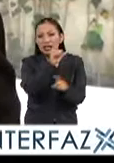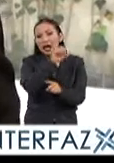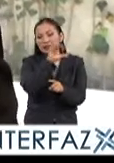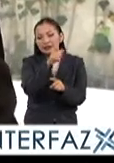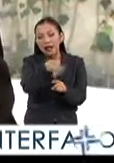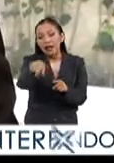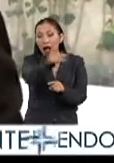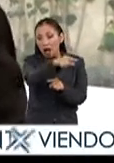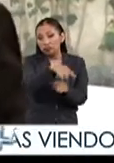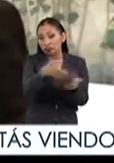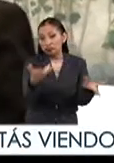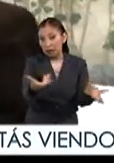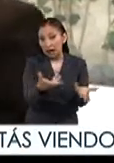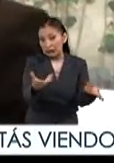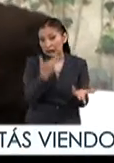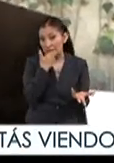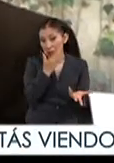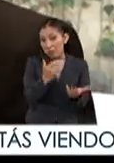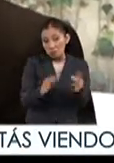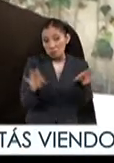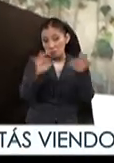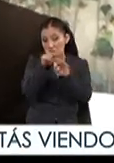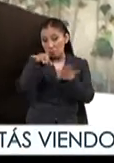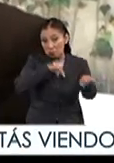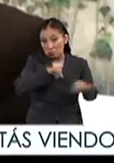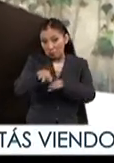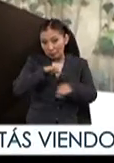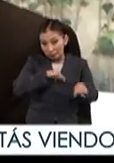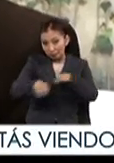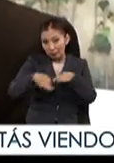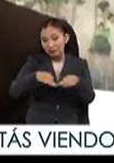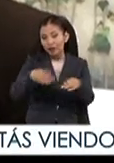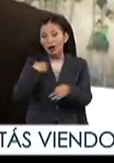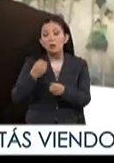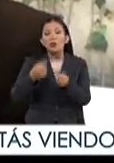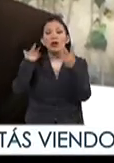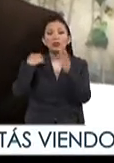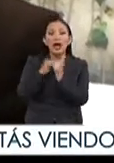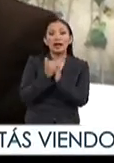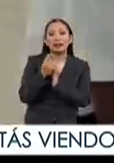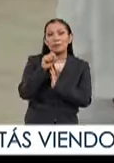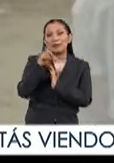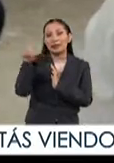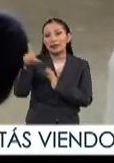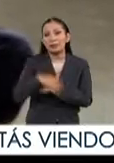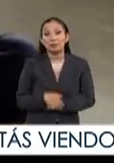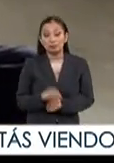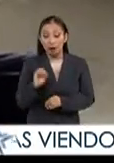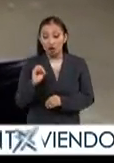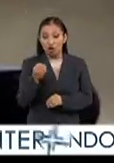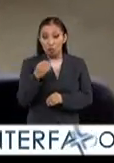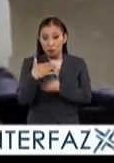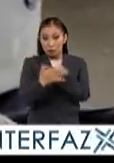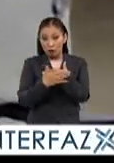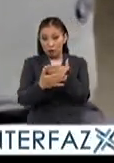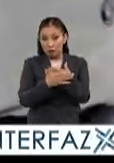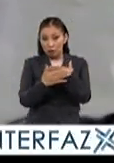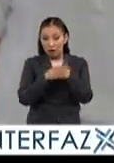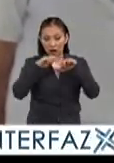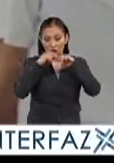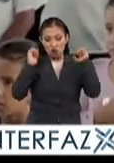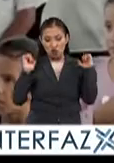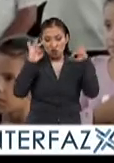civil, que tiene un factor muy relevante en la rendición de cuentas de la Agenda 2030. En octubre próximo se